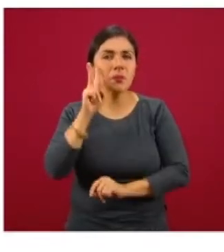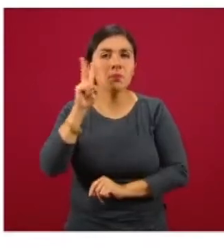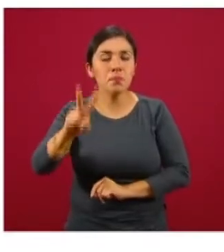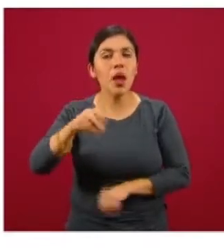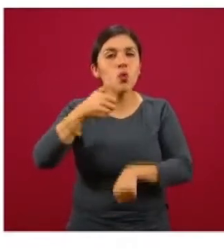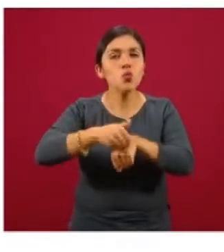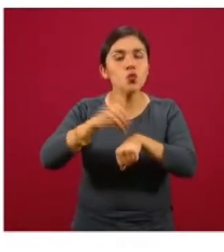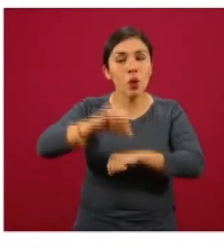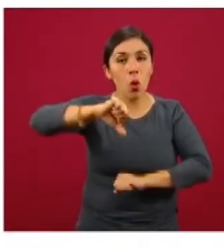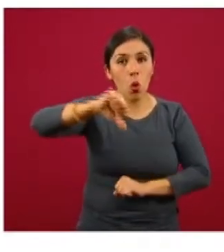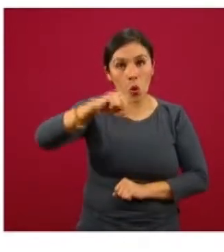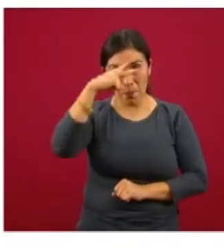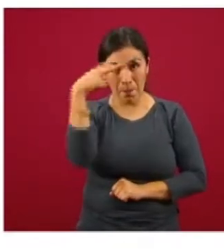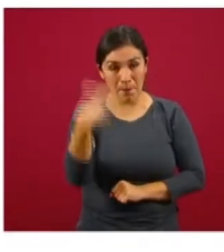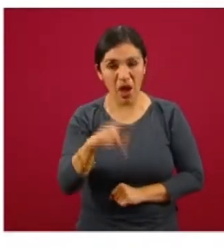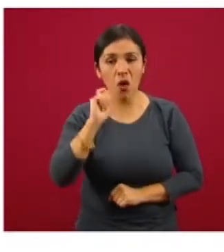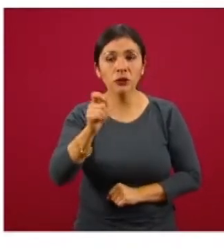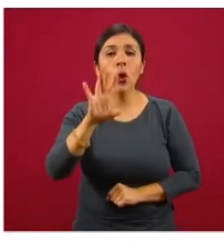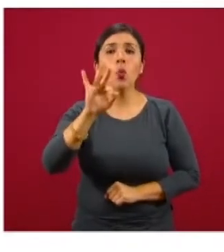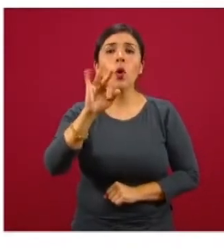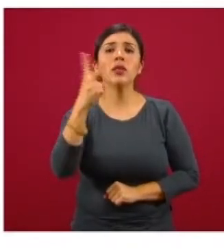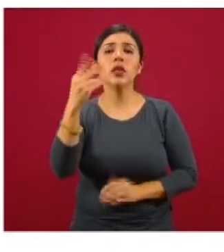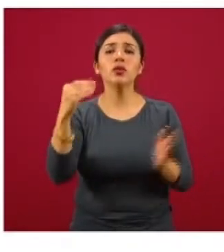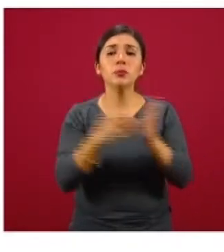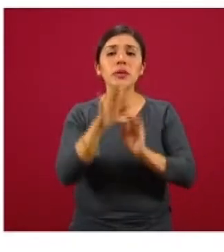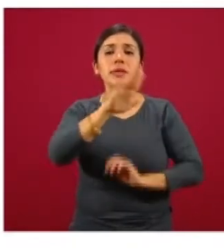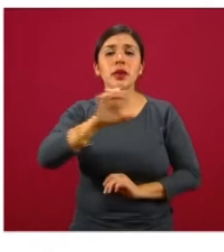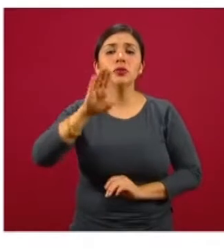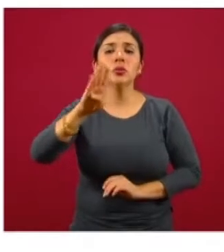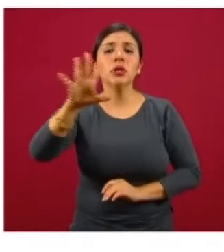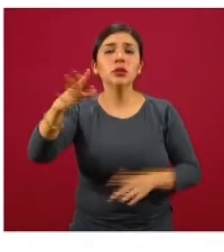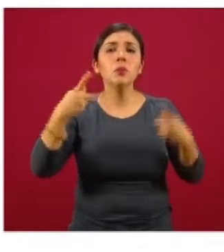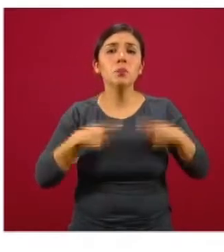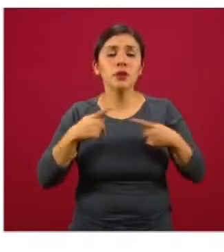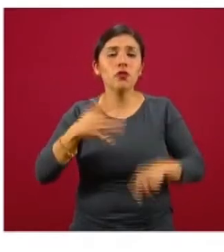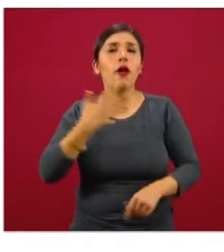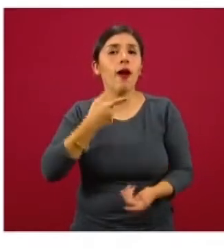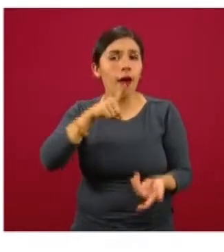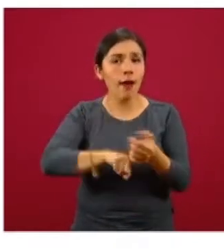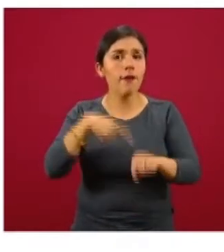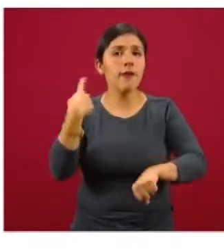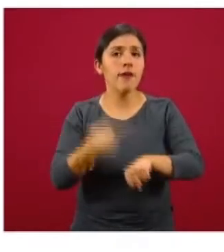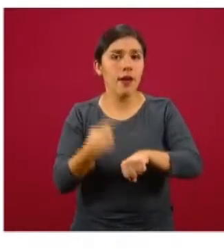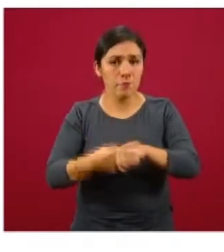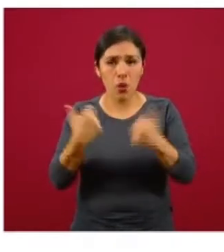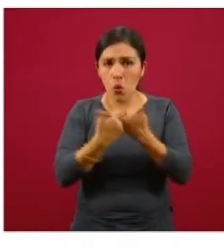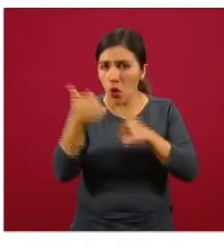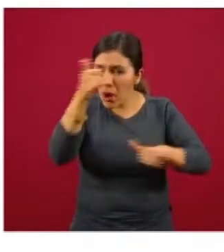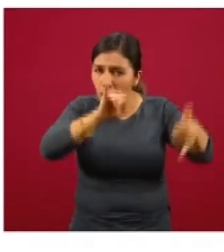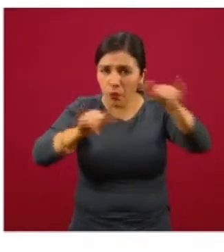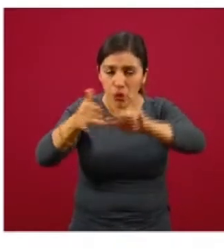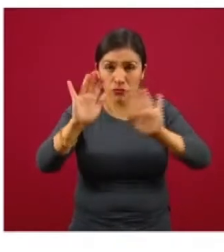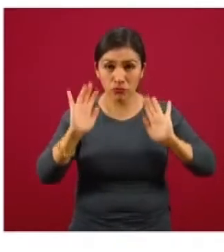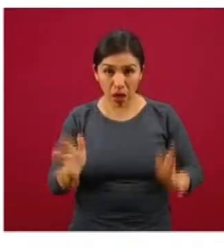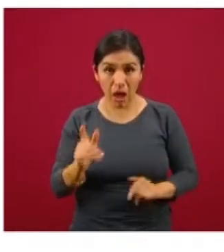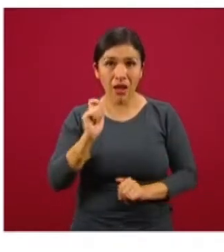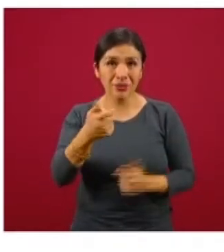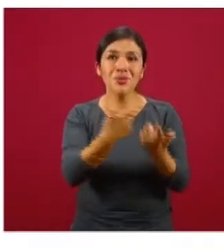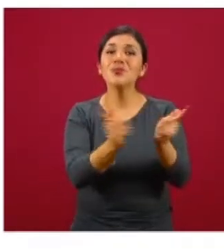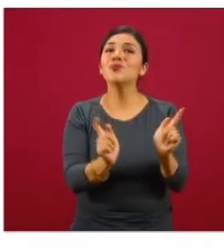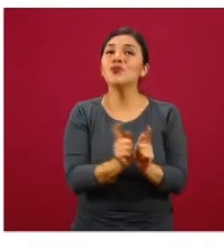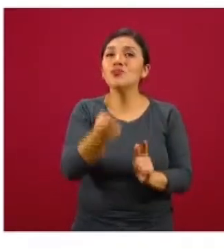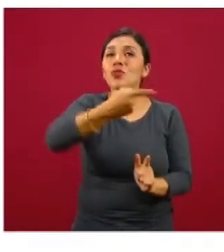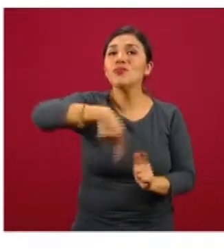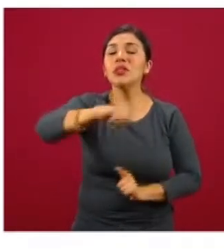México del día de hoy, 42.595 han sido los casos confirmados por laboratorio, es decir, es este grupo de